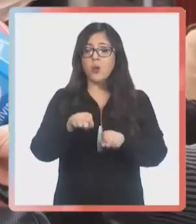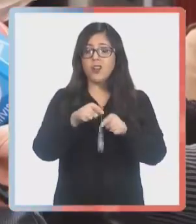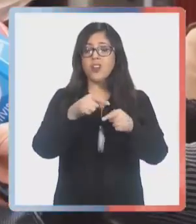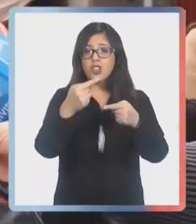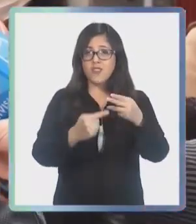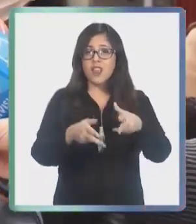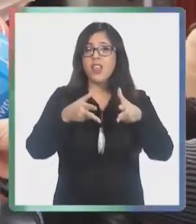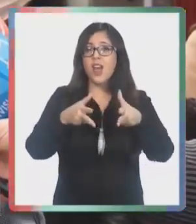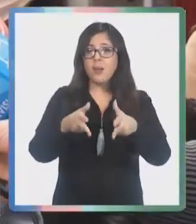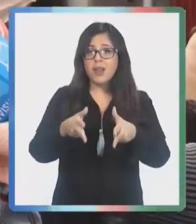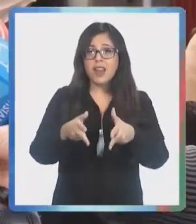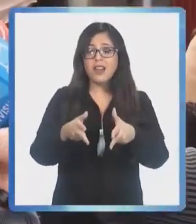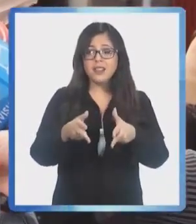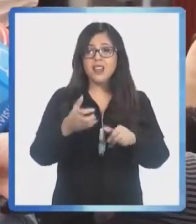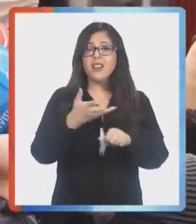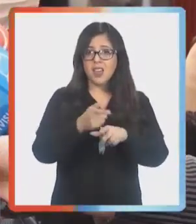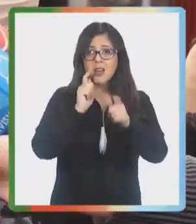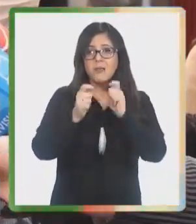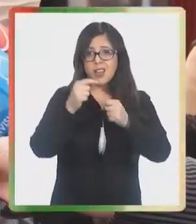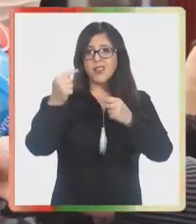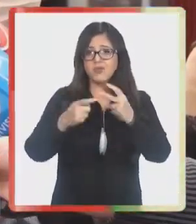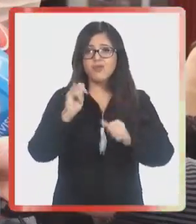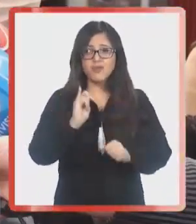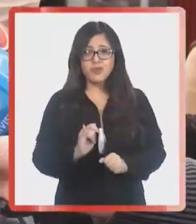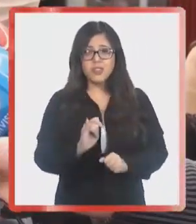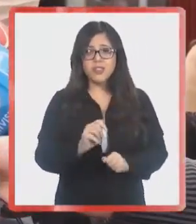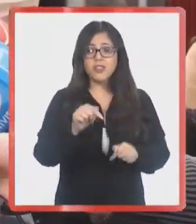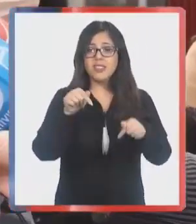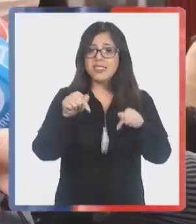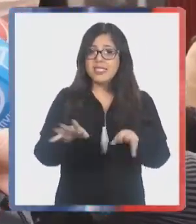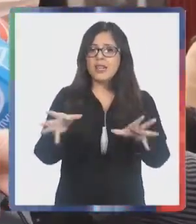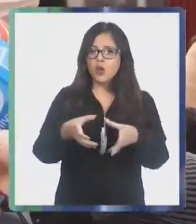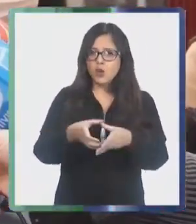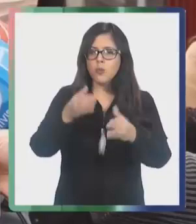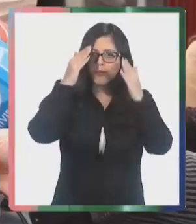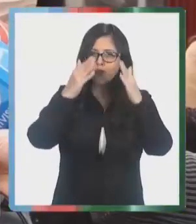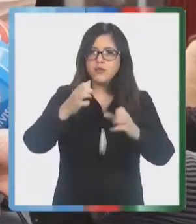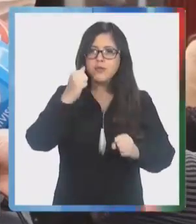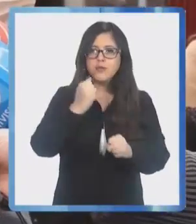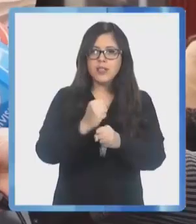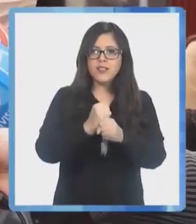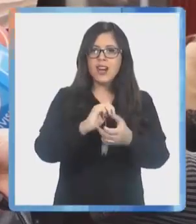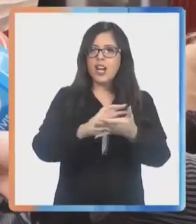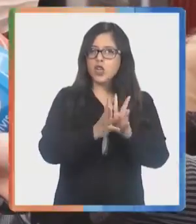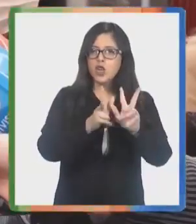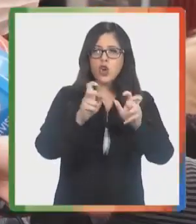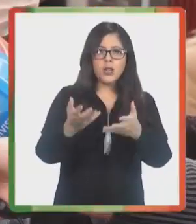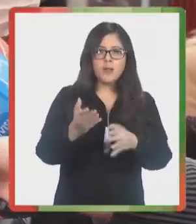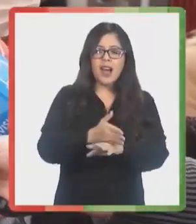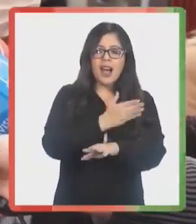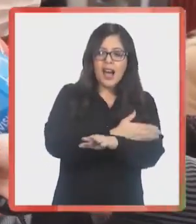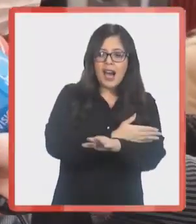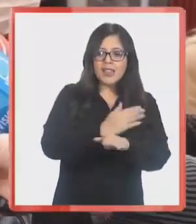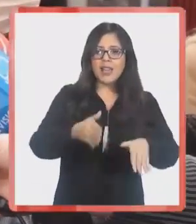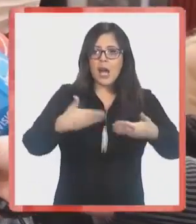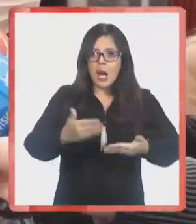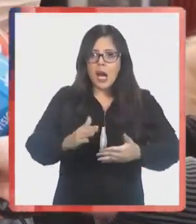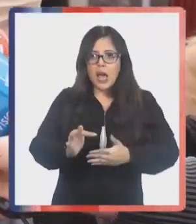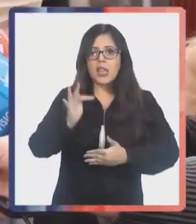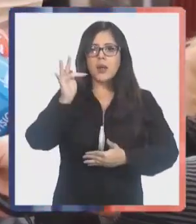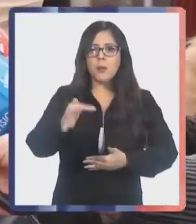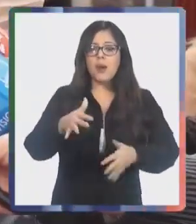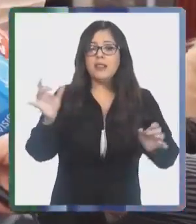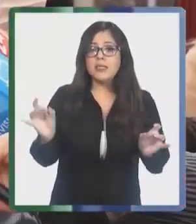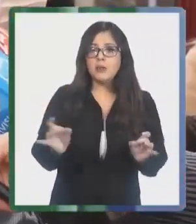multiamenaza, donde tenemos varias variables de riego, donde esta mesa va a trabajar todo el ciclo del riego, el antes, el durante y el